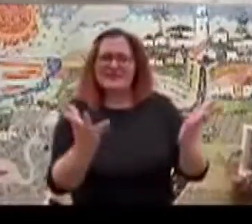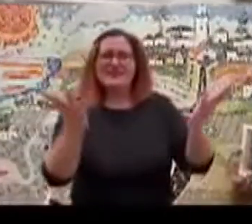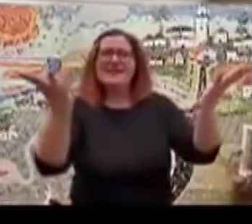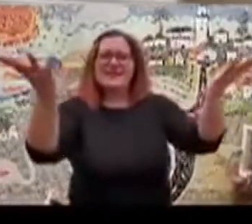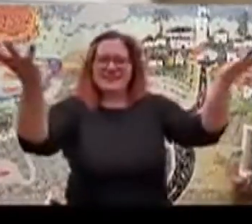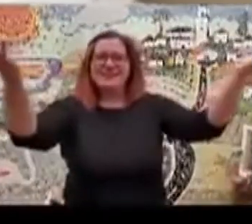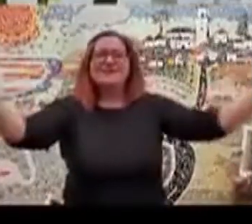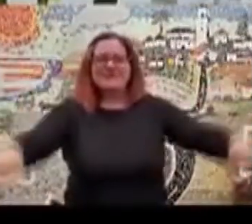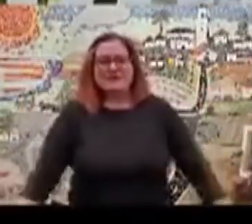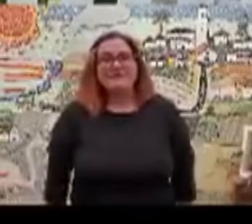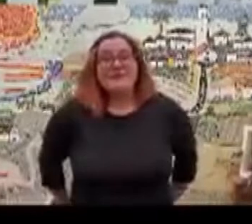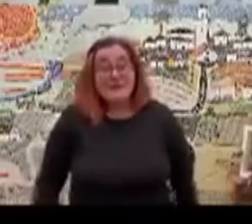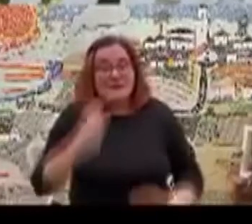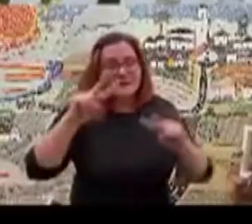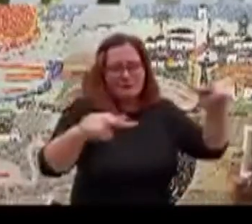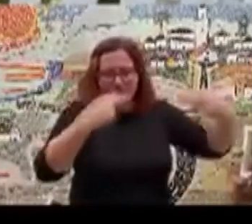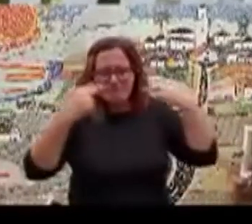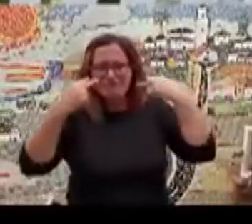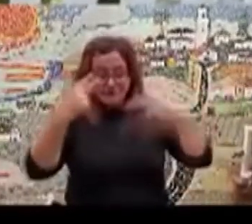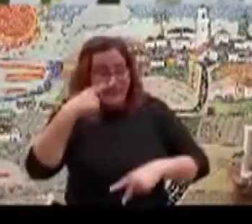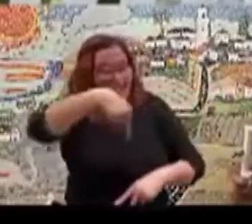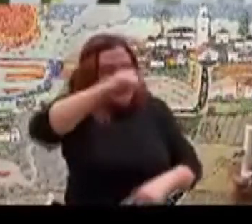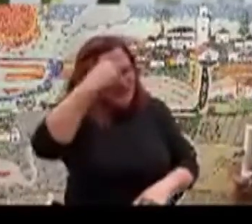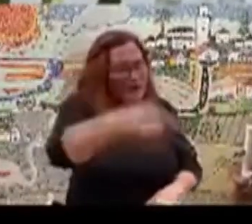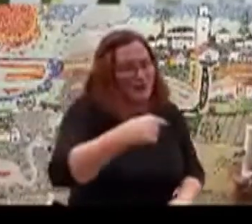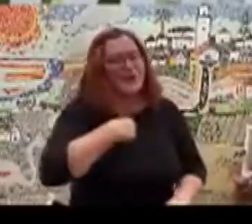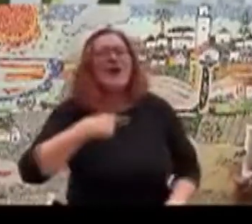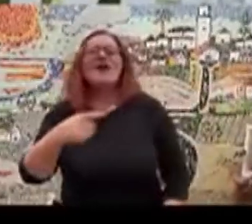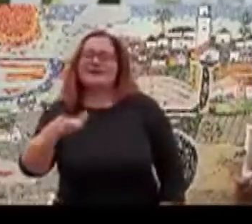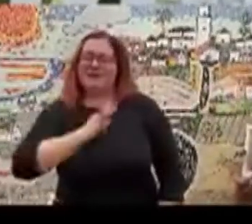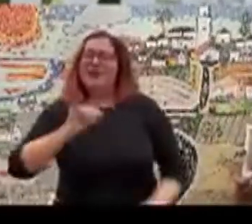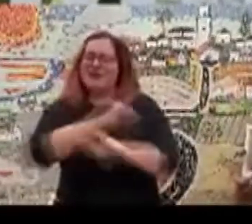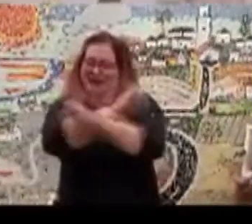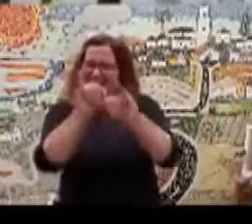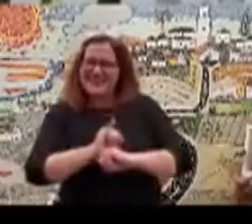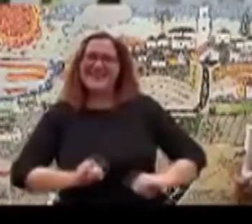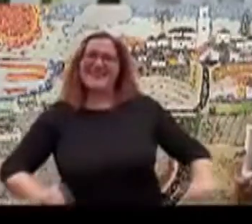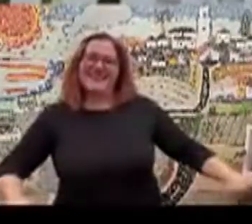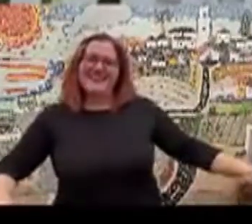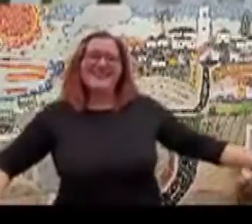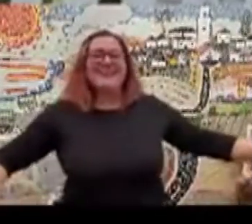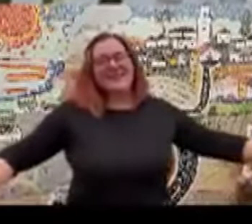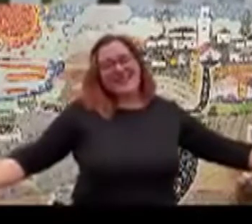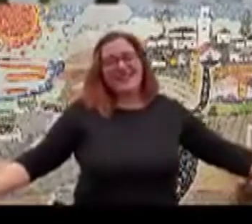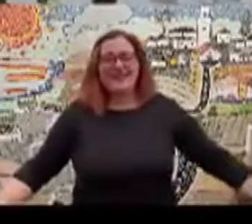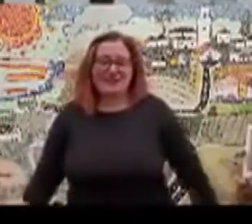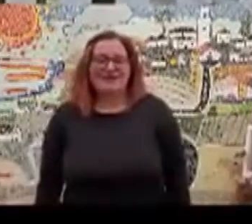creo así. Cuando me miren sabrán que me toca ser feliz.